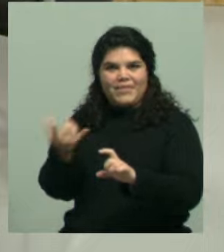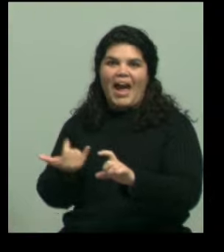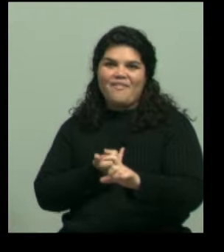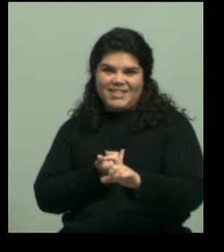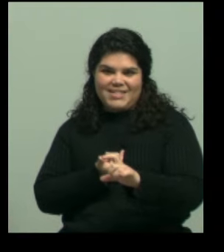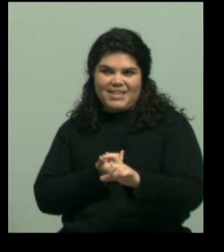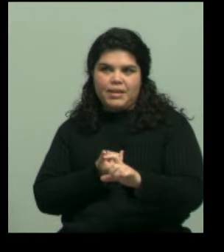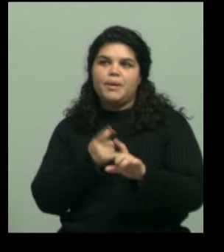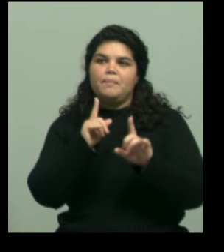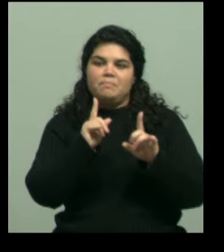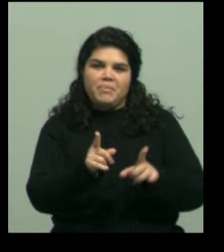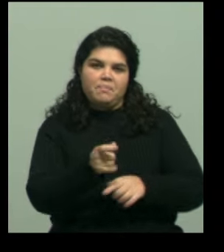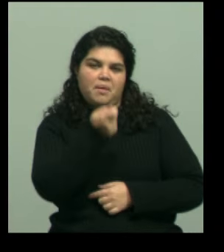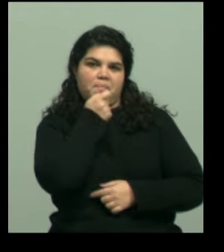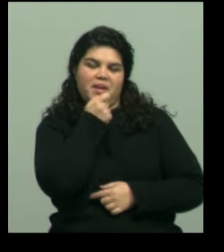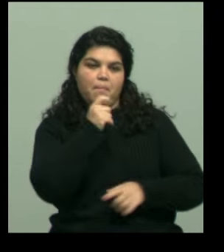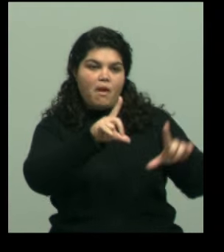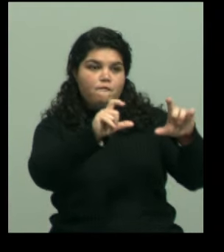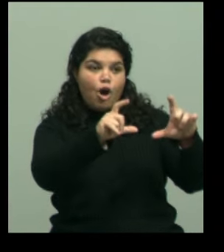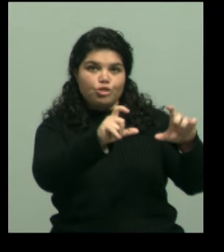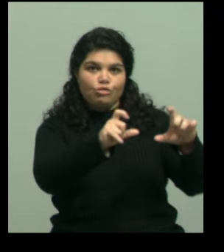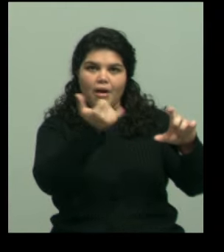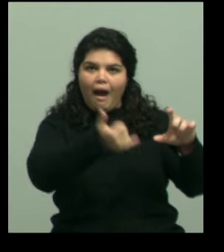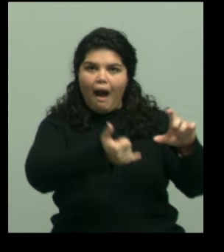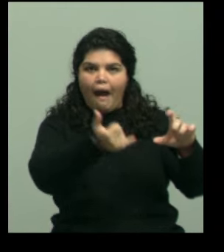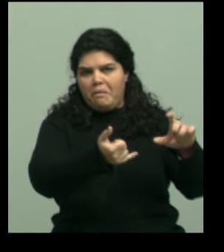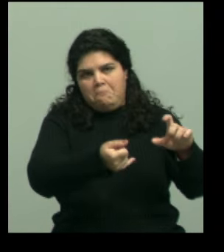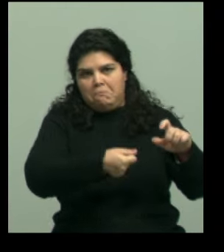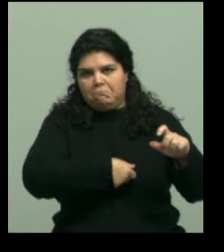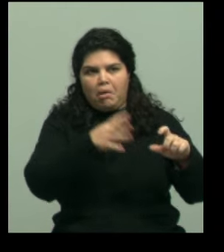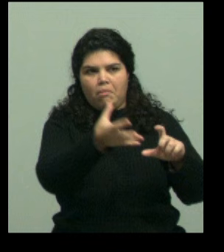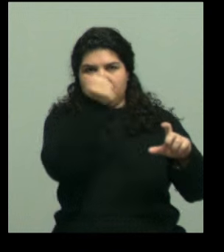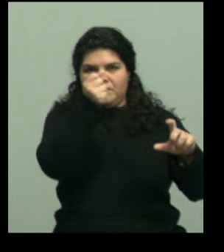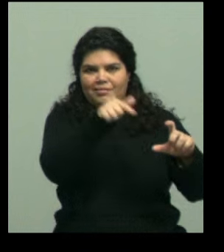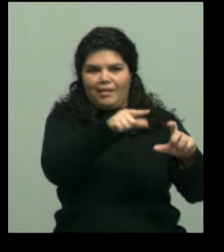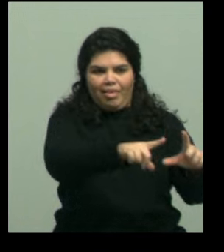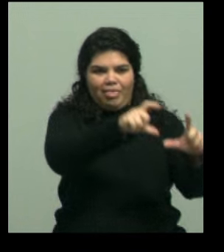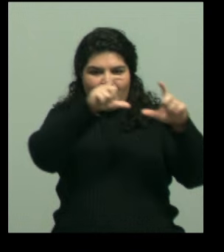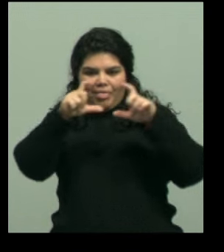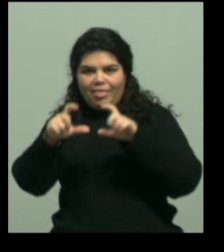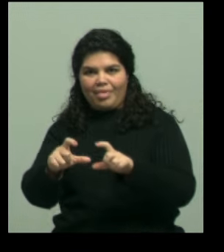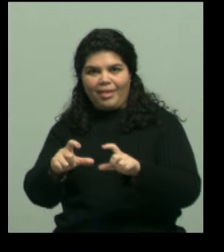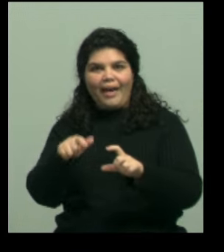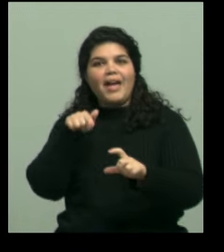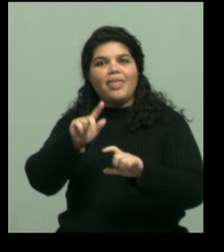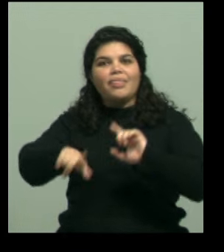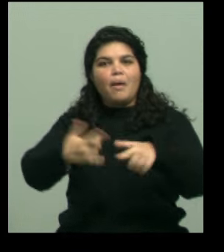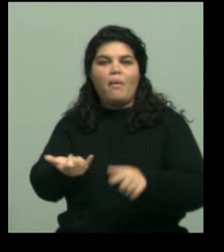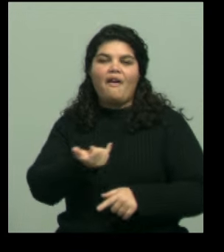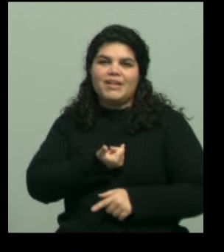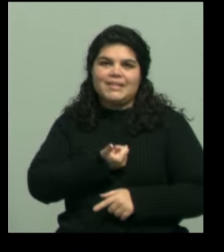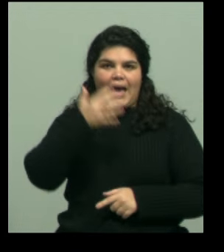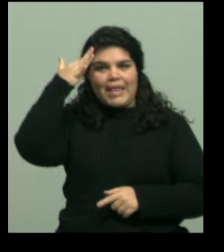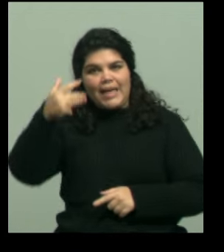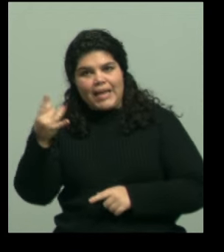tomás ya, que la sacás de alguna base de datos, por decirlo de alguna manera, tenés la posibilidad de saber si es de inteligencia